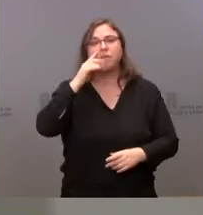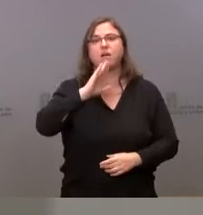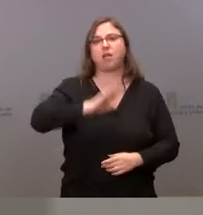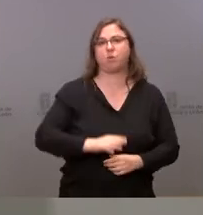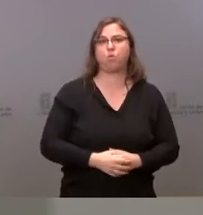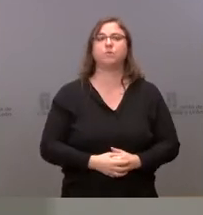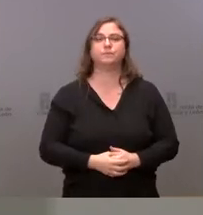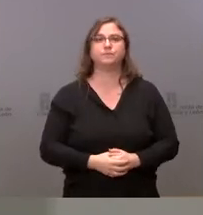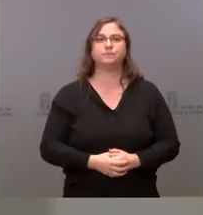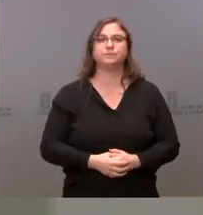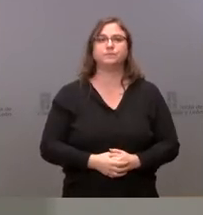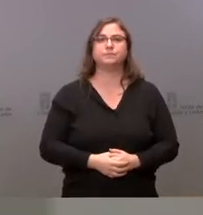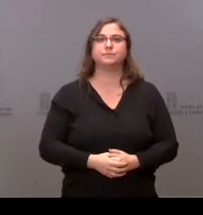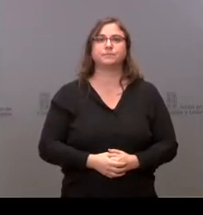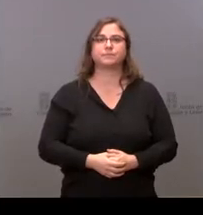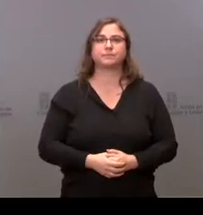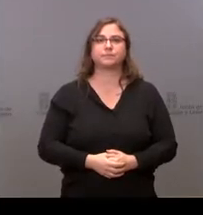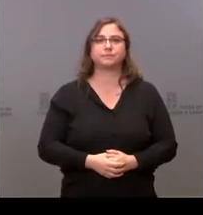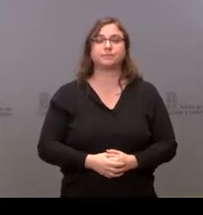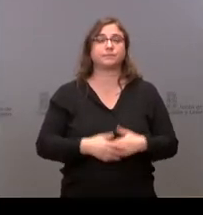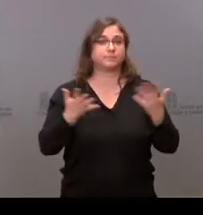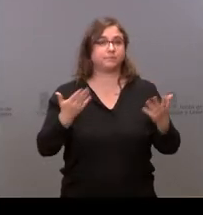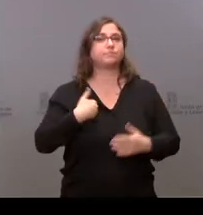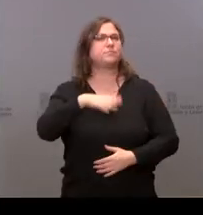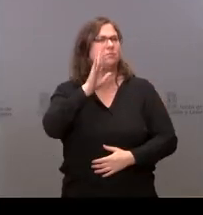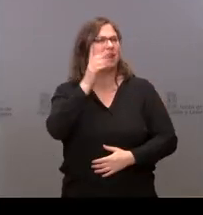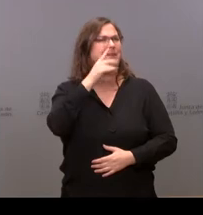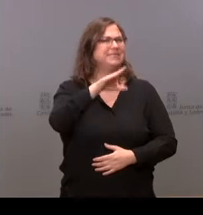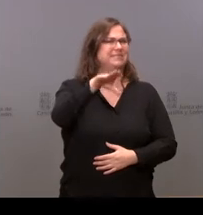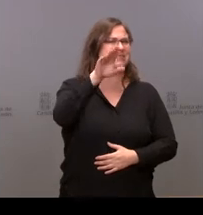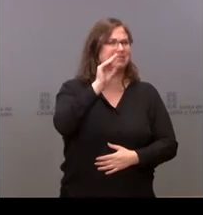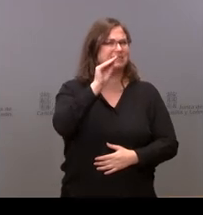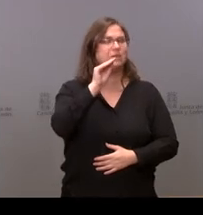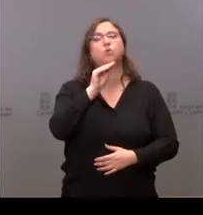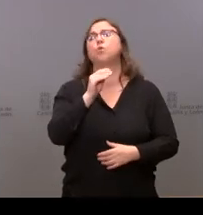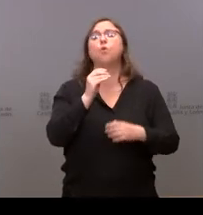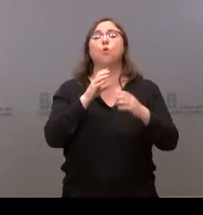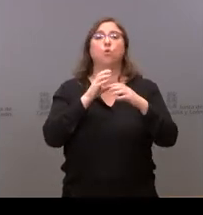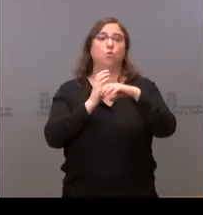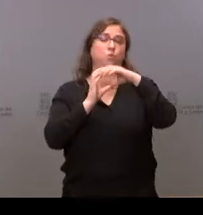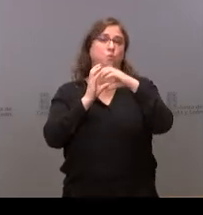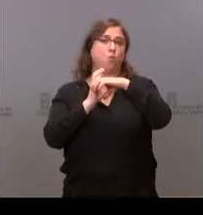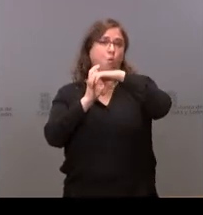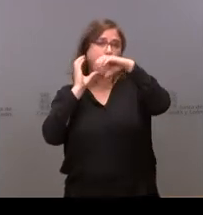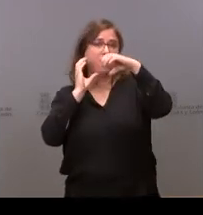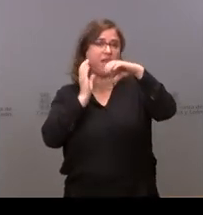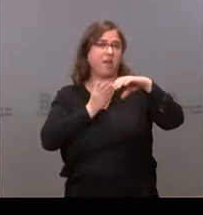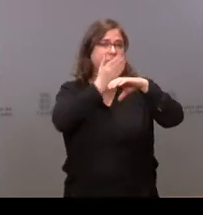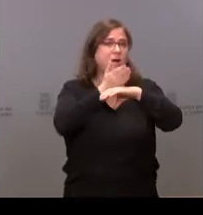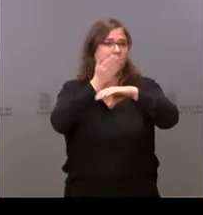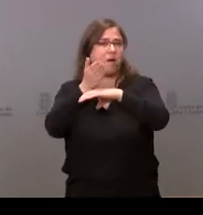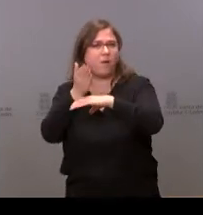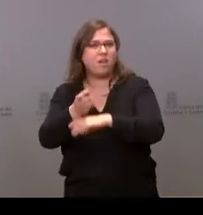formular por lo que le he entendido las unidades de test que se van a desplazar unidades móviles van a estar únicamente en